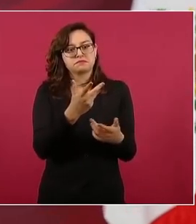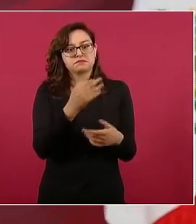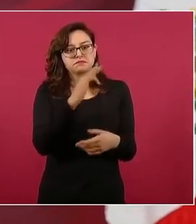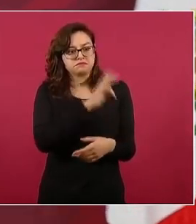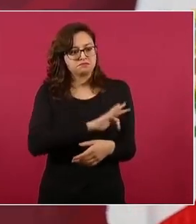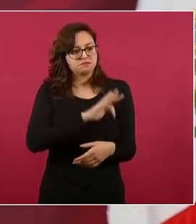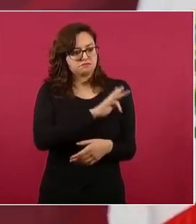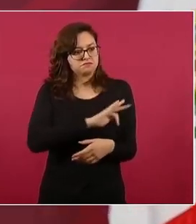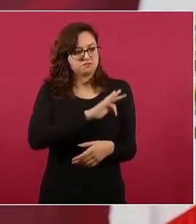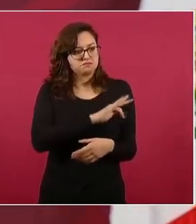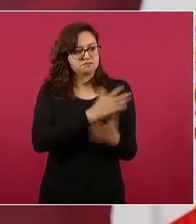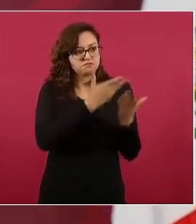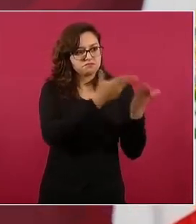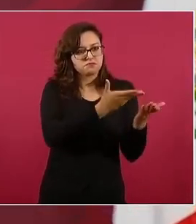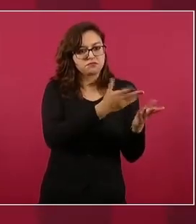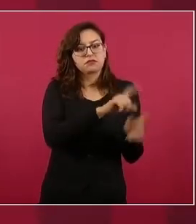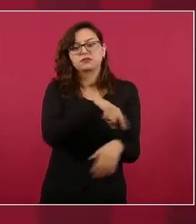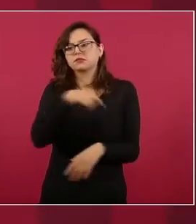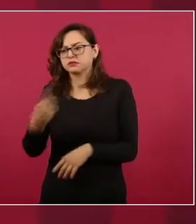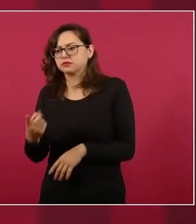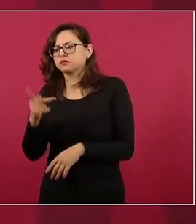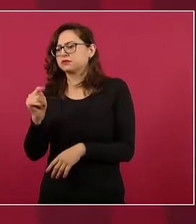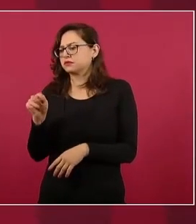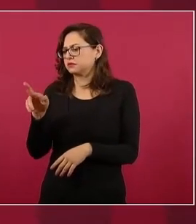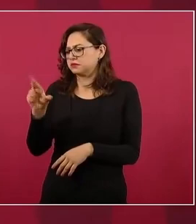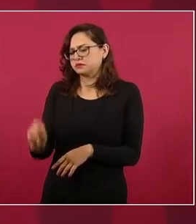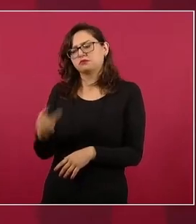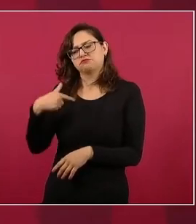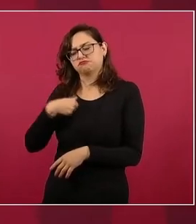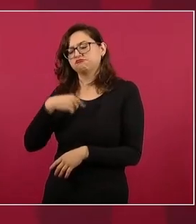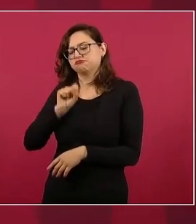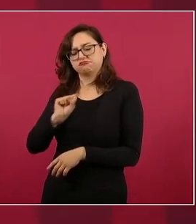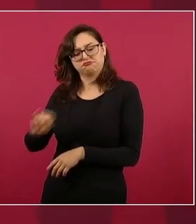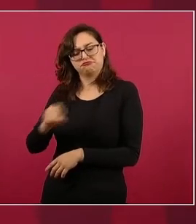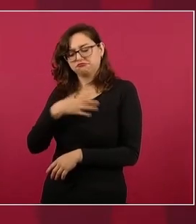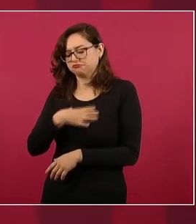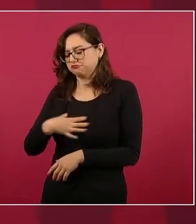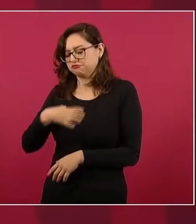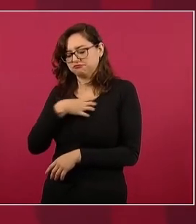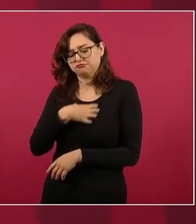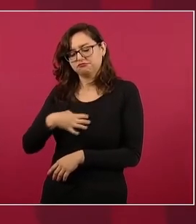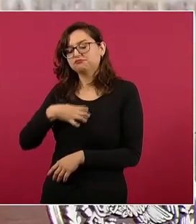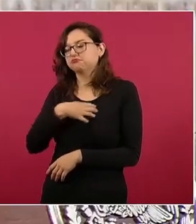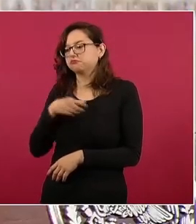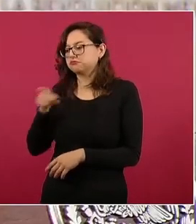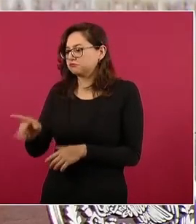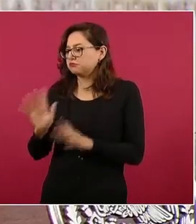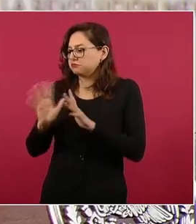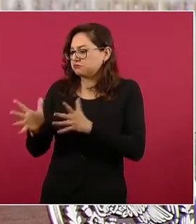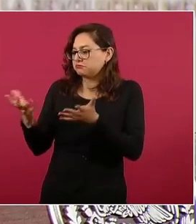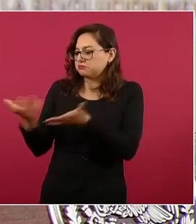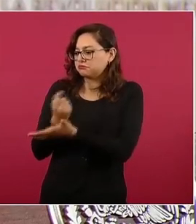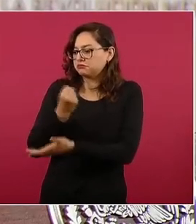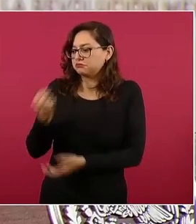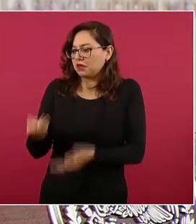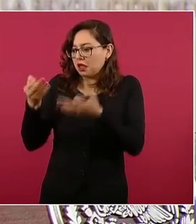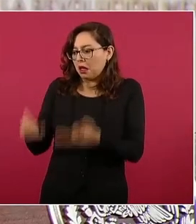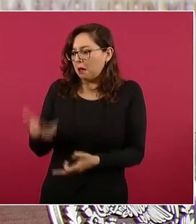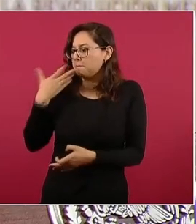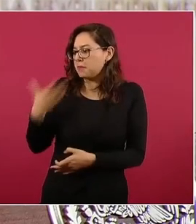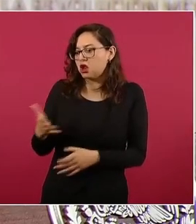y la verdad estaba muy contento y sabía que había triunfado legal